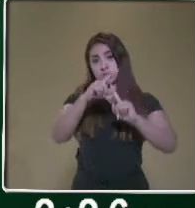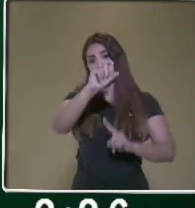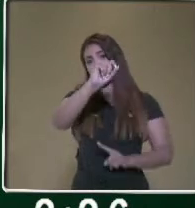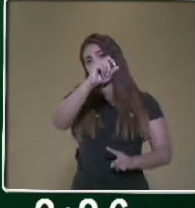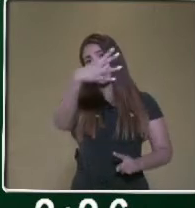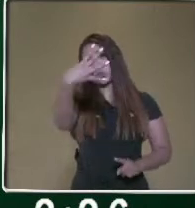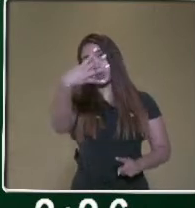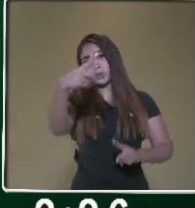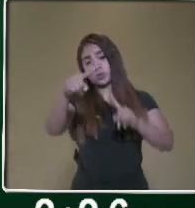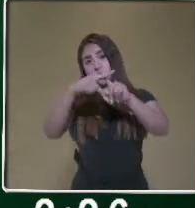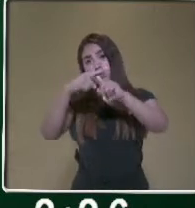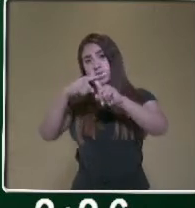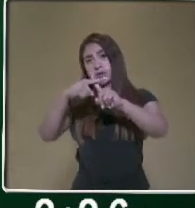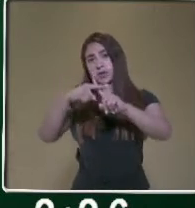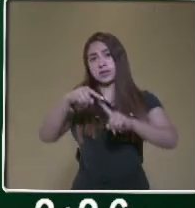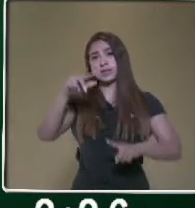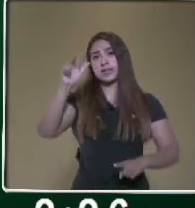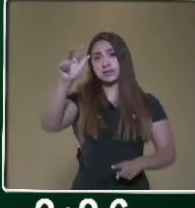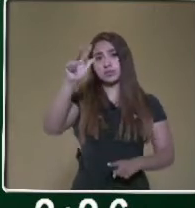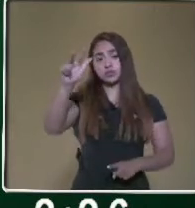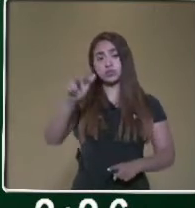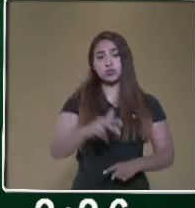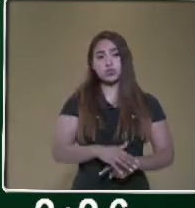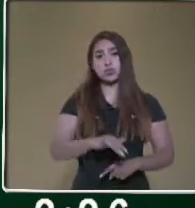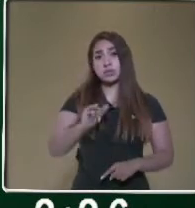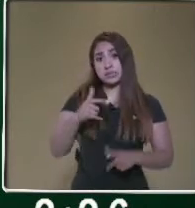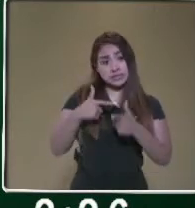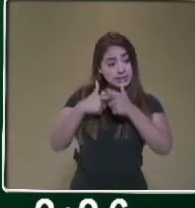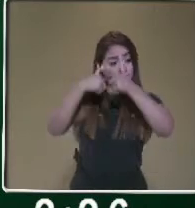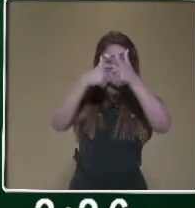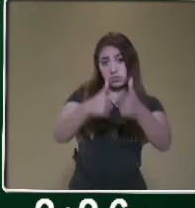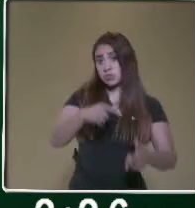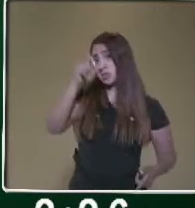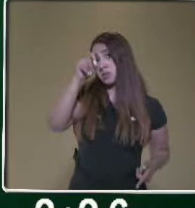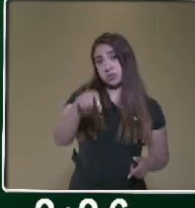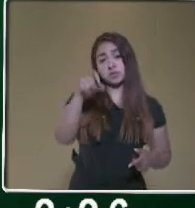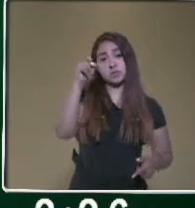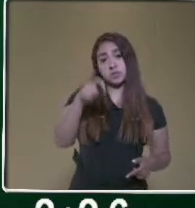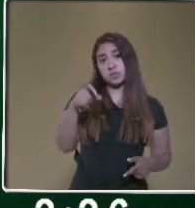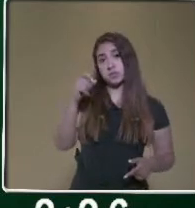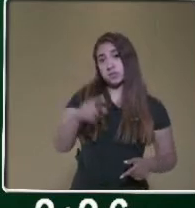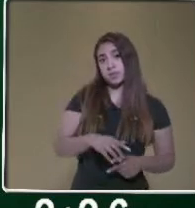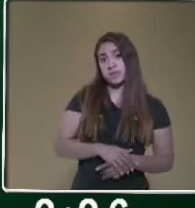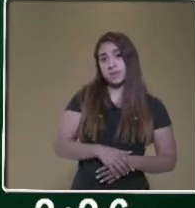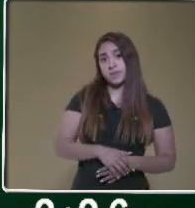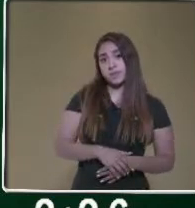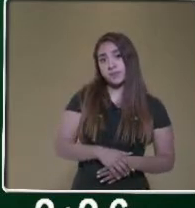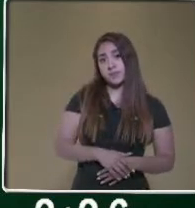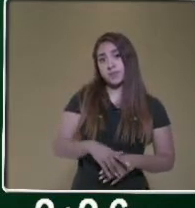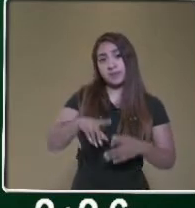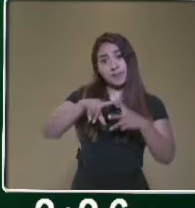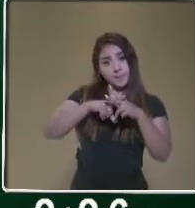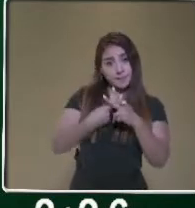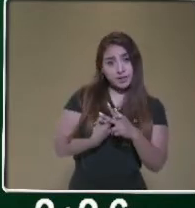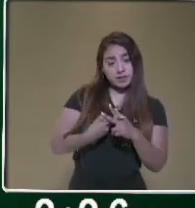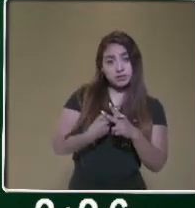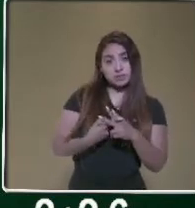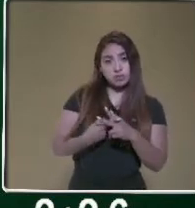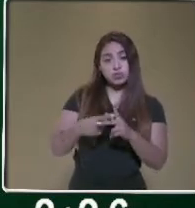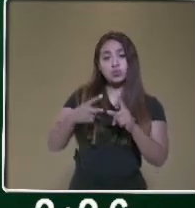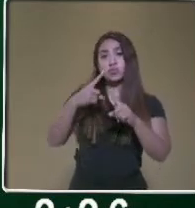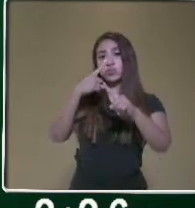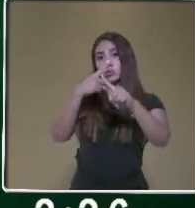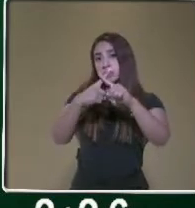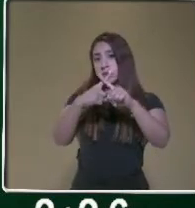que si seguimos la misma dinámica que hemos estado realizando, empezamos a multiplicar el